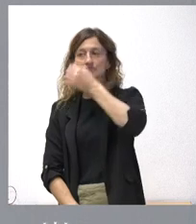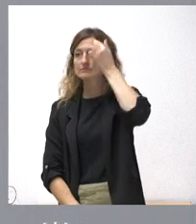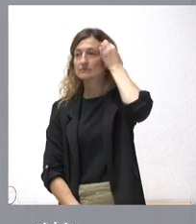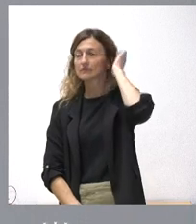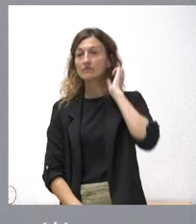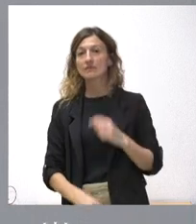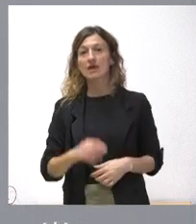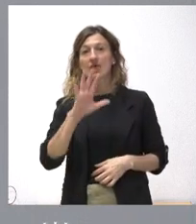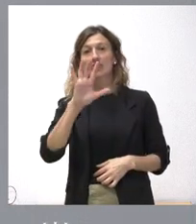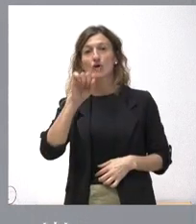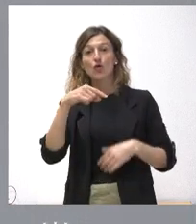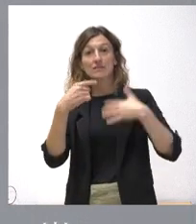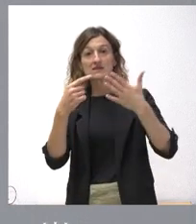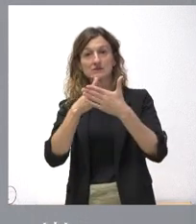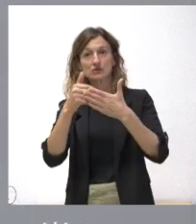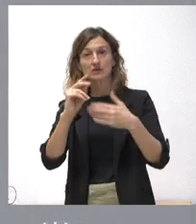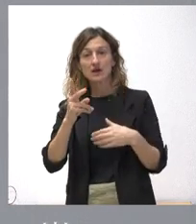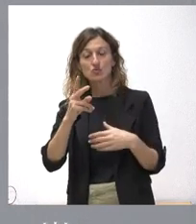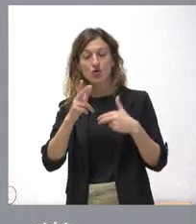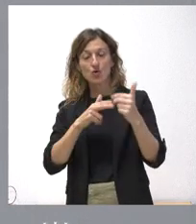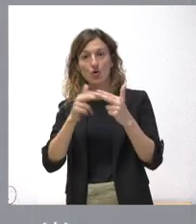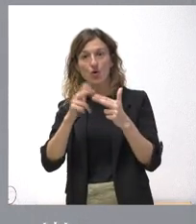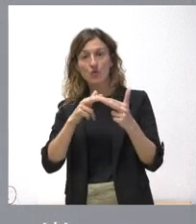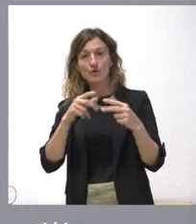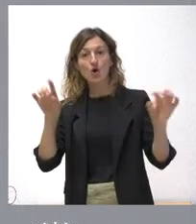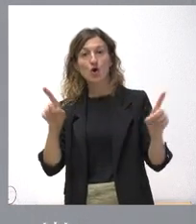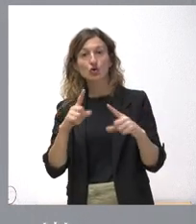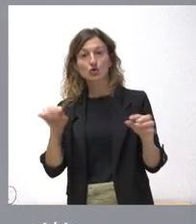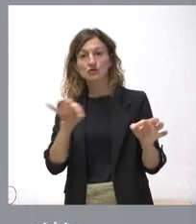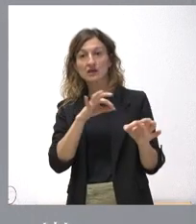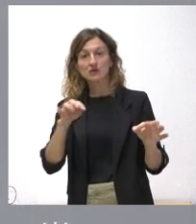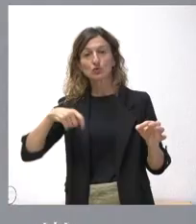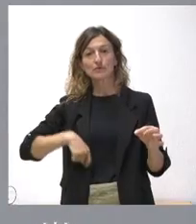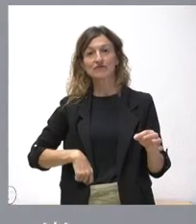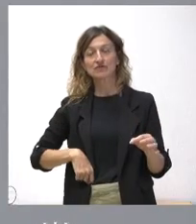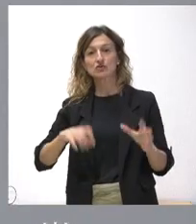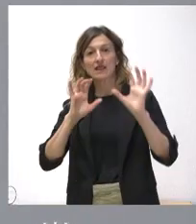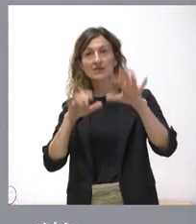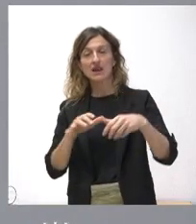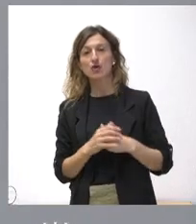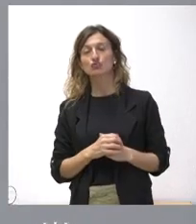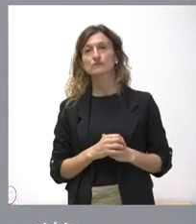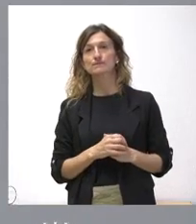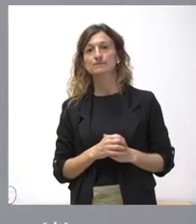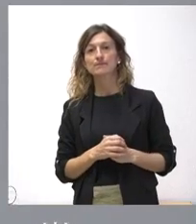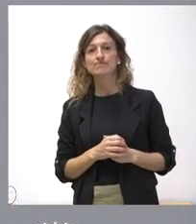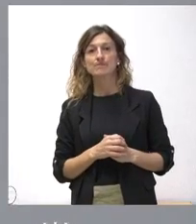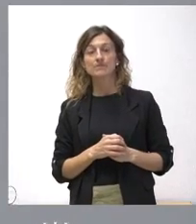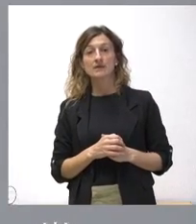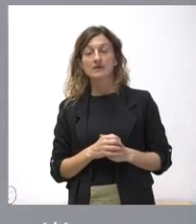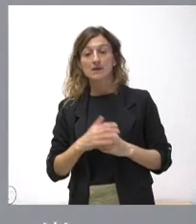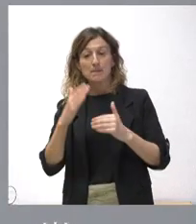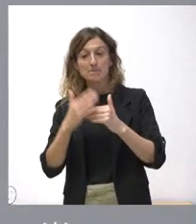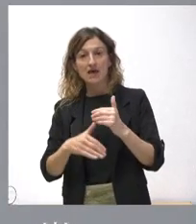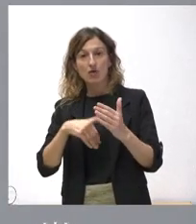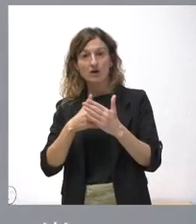5,6 millones de euros para continuar la obra del nuevo Conservatorio Profesional de Música de León. El plazo previsto es hasta